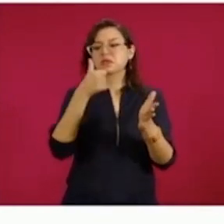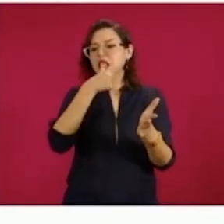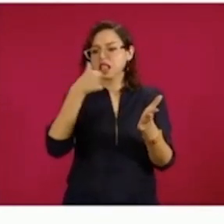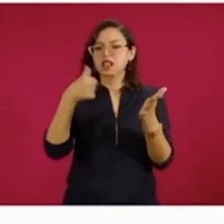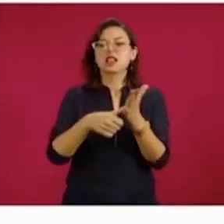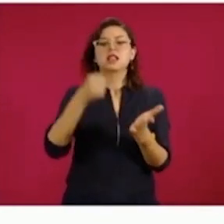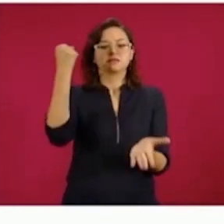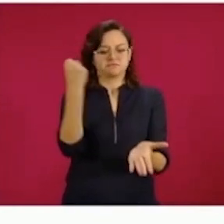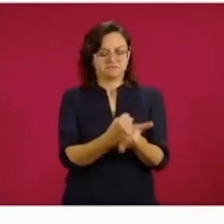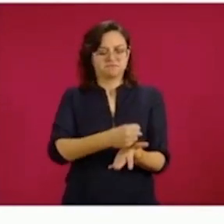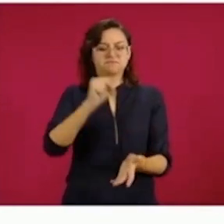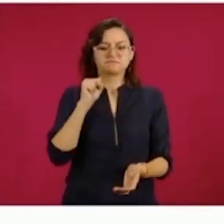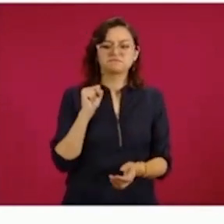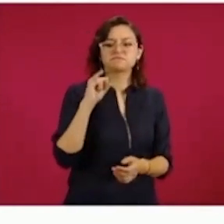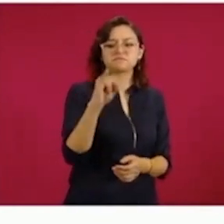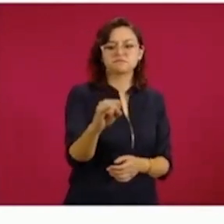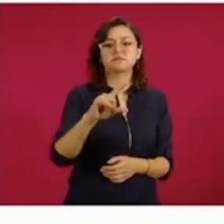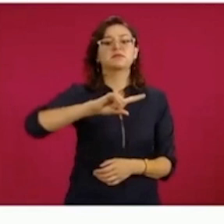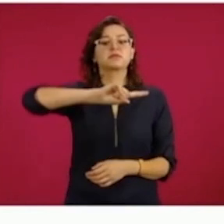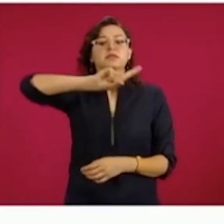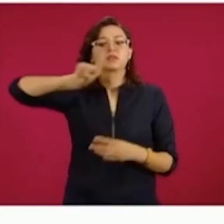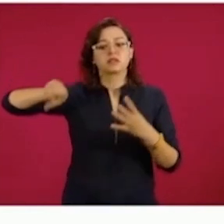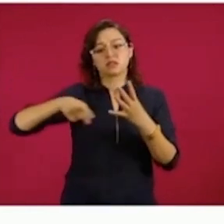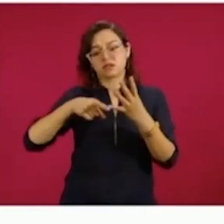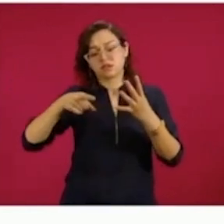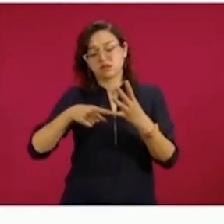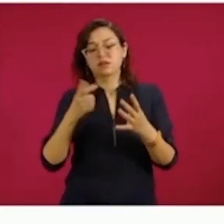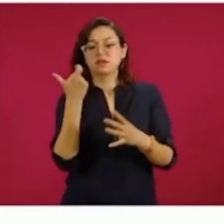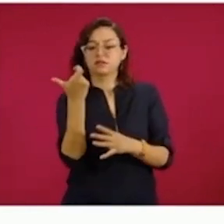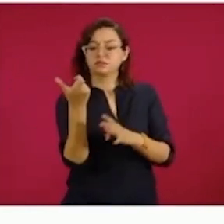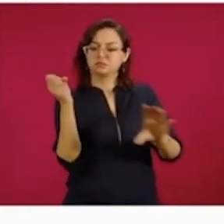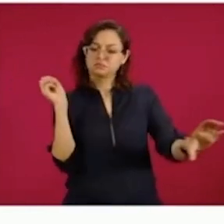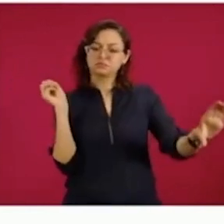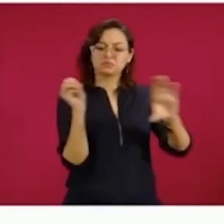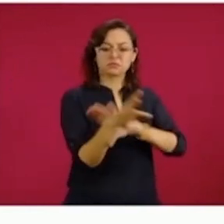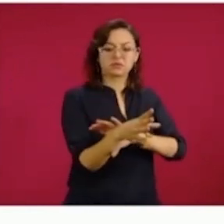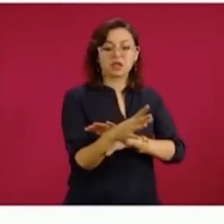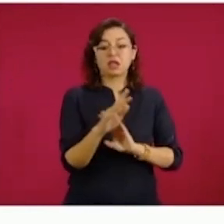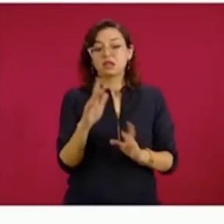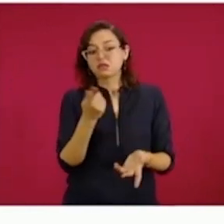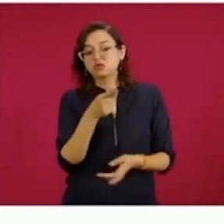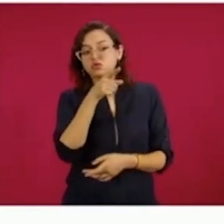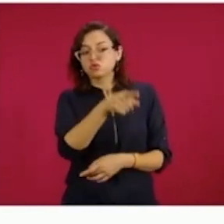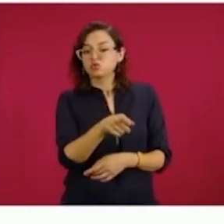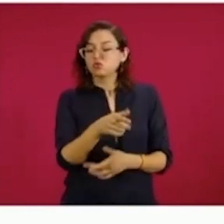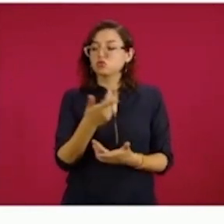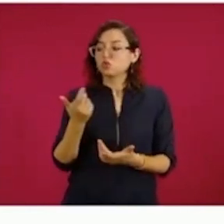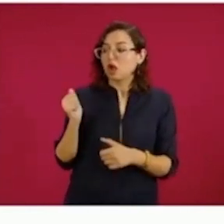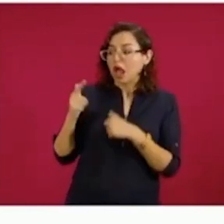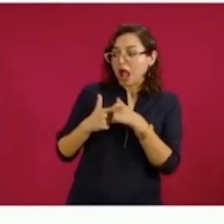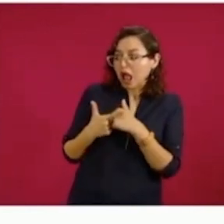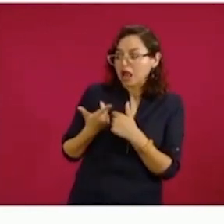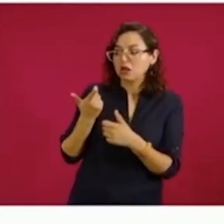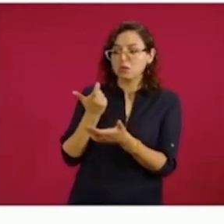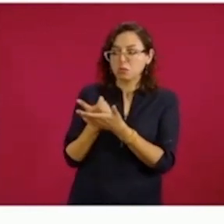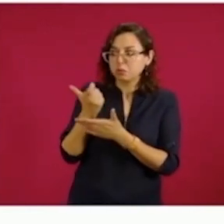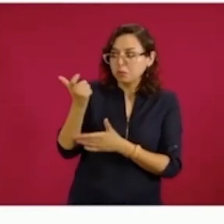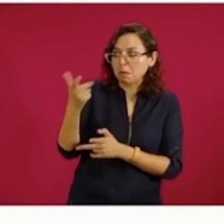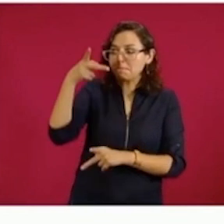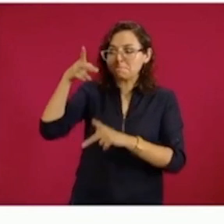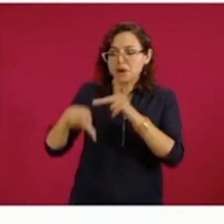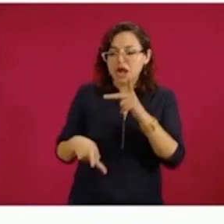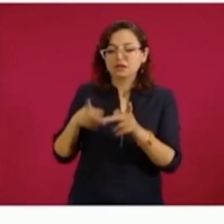Este apoyo económico será depositado sin necesidad de ninguna garantía, es decir, los 25 mil pesos no